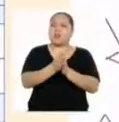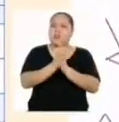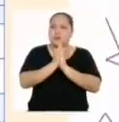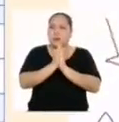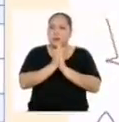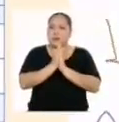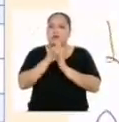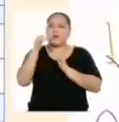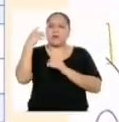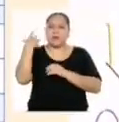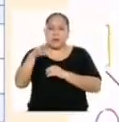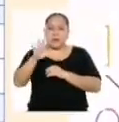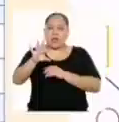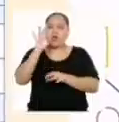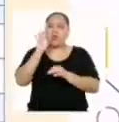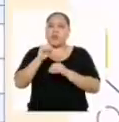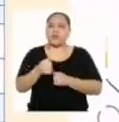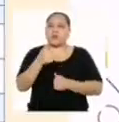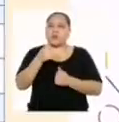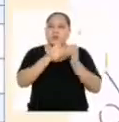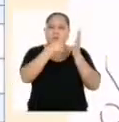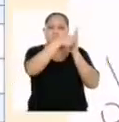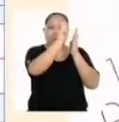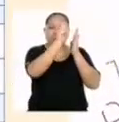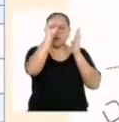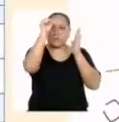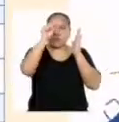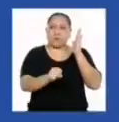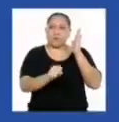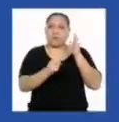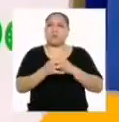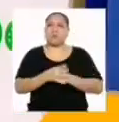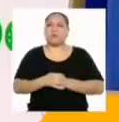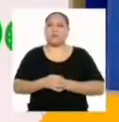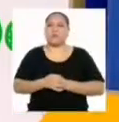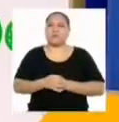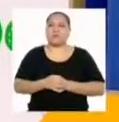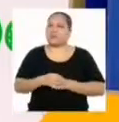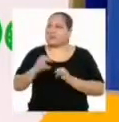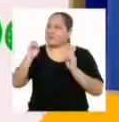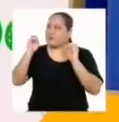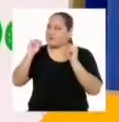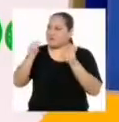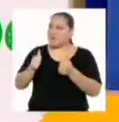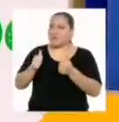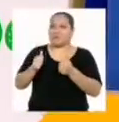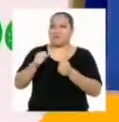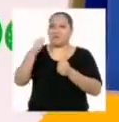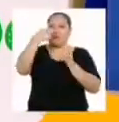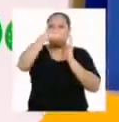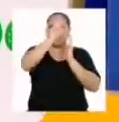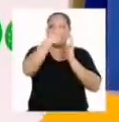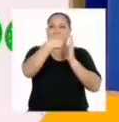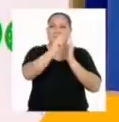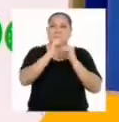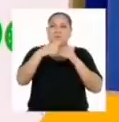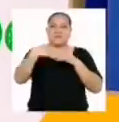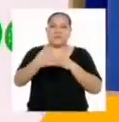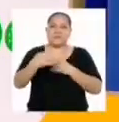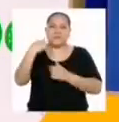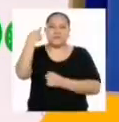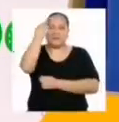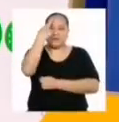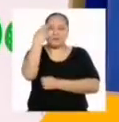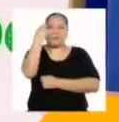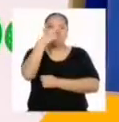determinado lo que nos pide la situación. Escribimos un check. Muy bien. Pondremos esos checks y luego